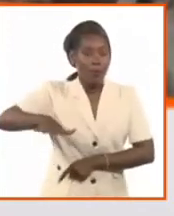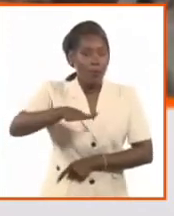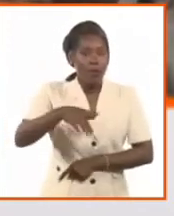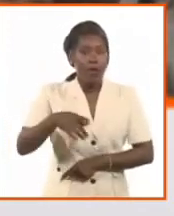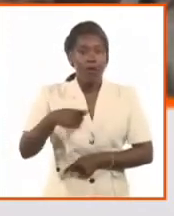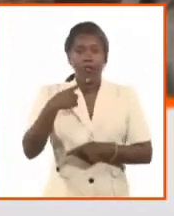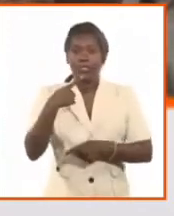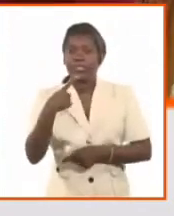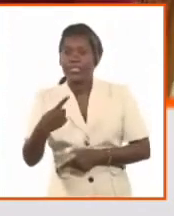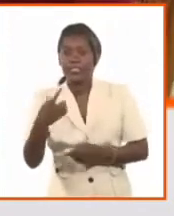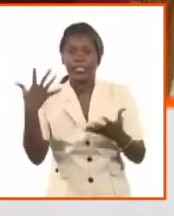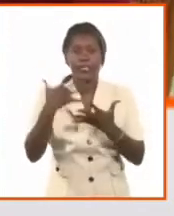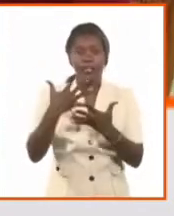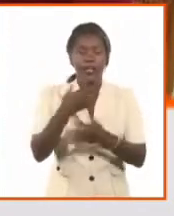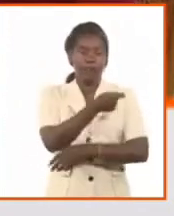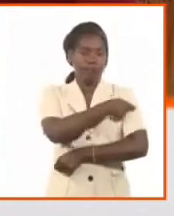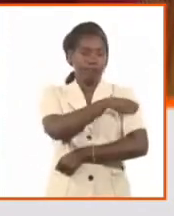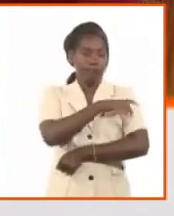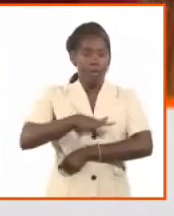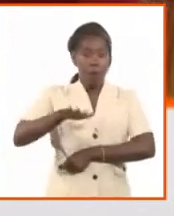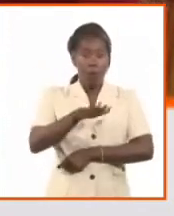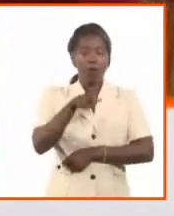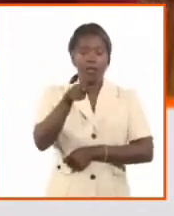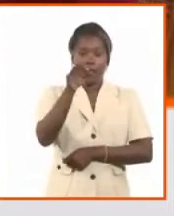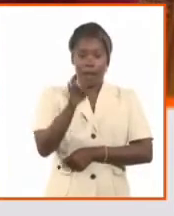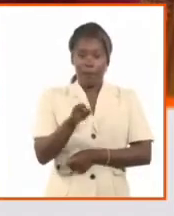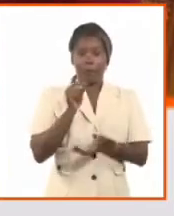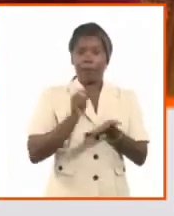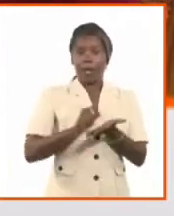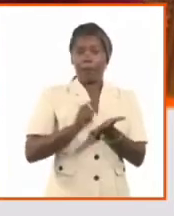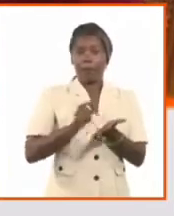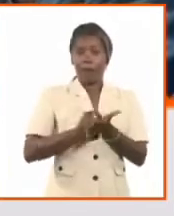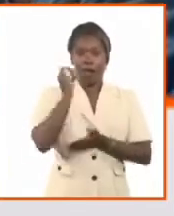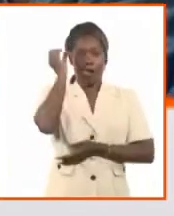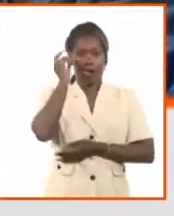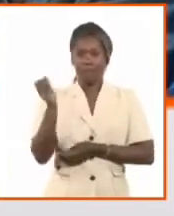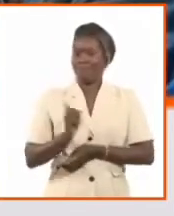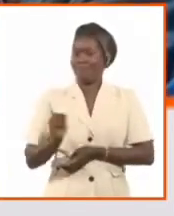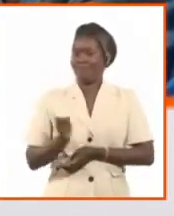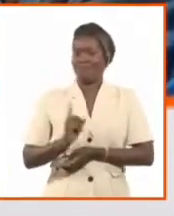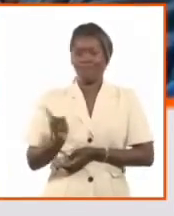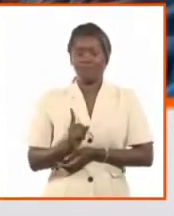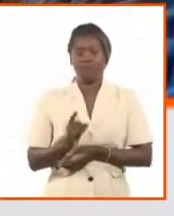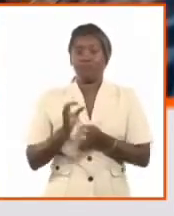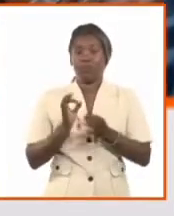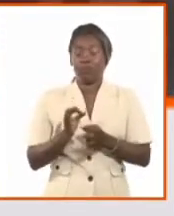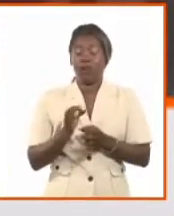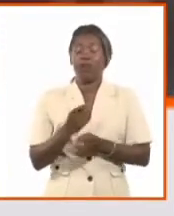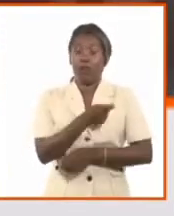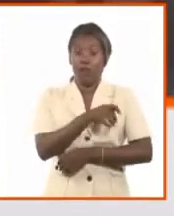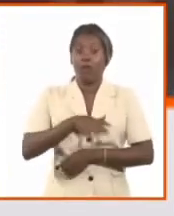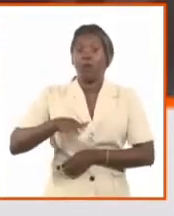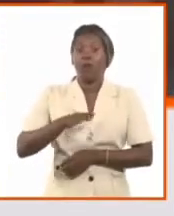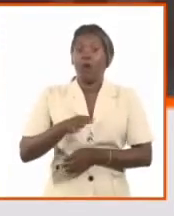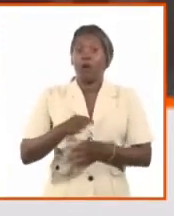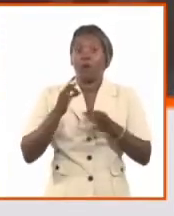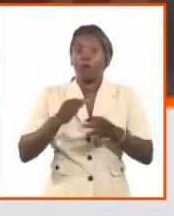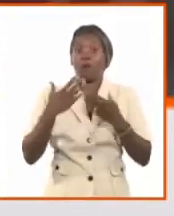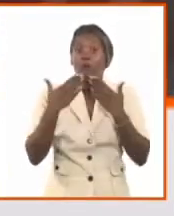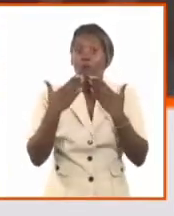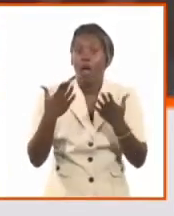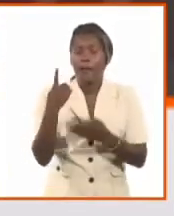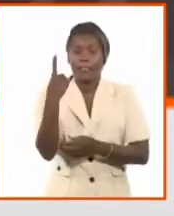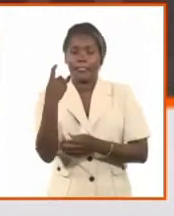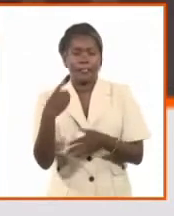hasta tanto no sea referendado, hasta tanto no sea ratificado por el pueblo. Esto es algo